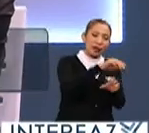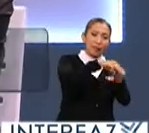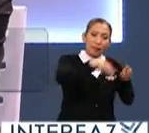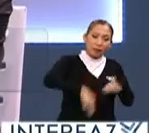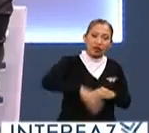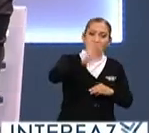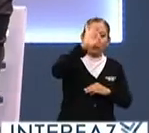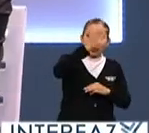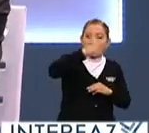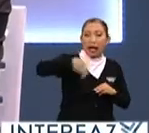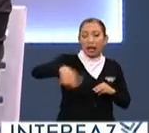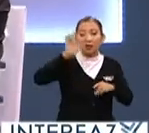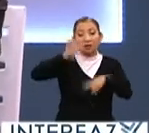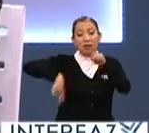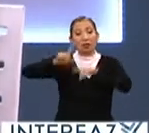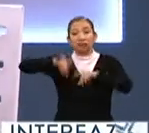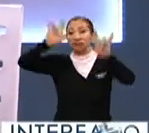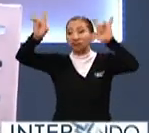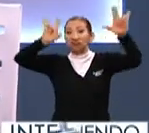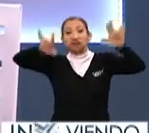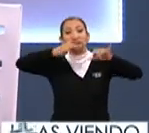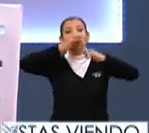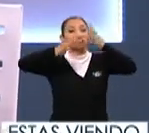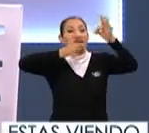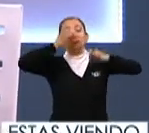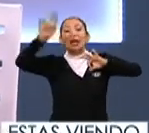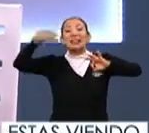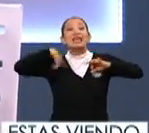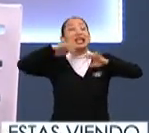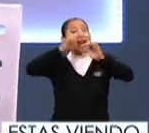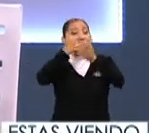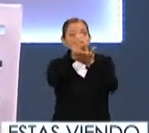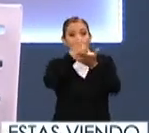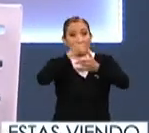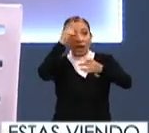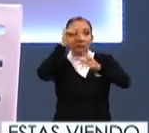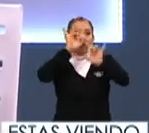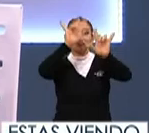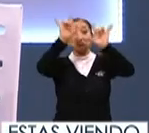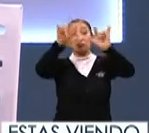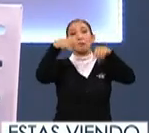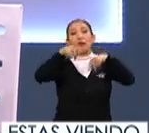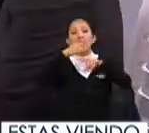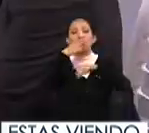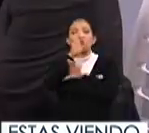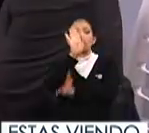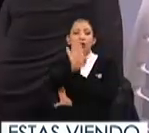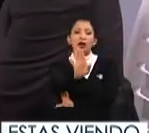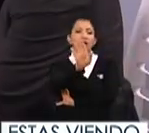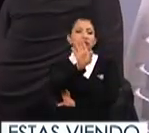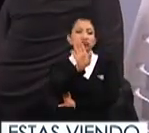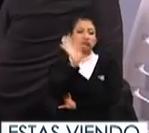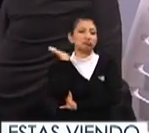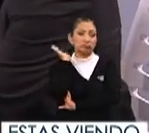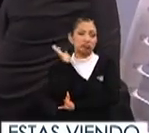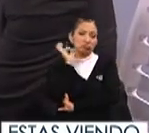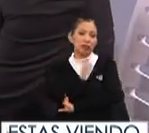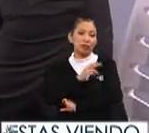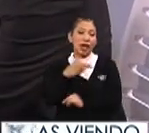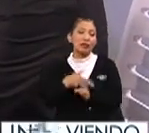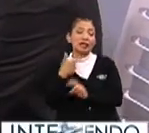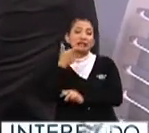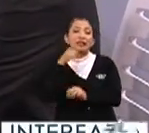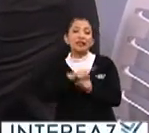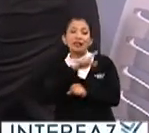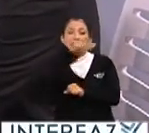retirar toda esta propaganda. Y la que está fija en la ciudad, pues podría quedar ahí, permanecer en estos momentos. Hasta